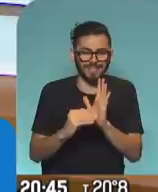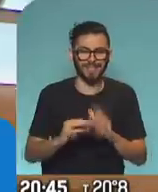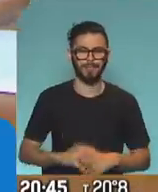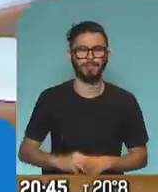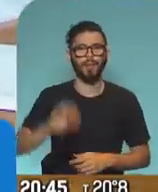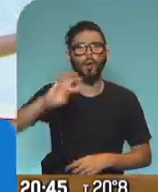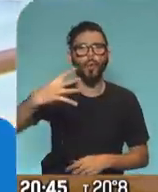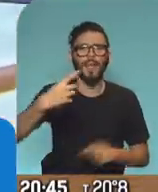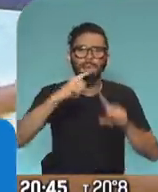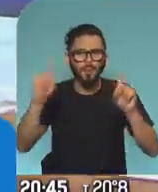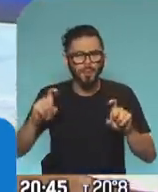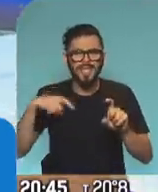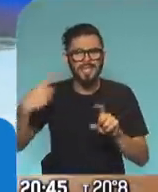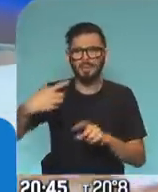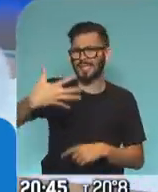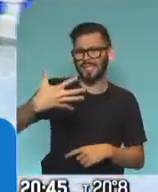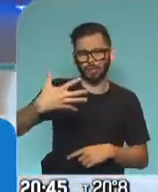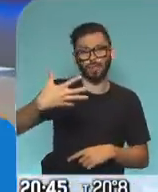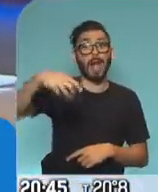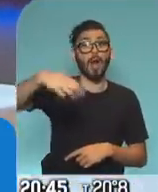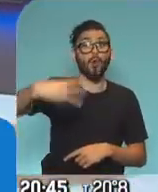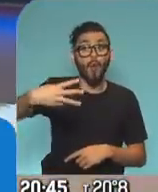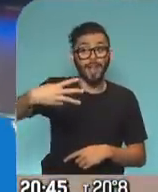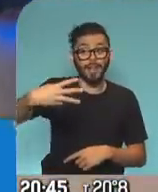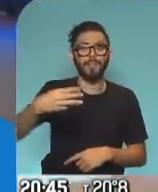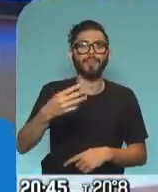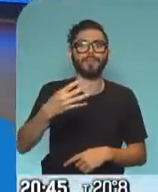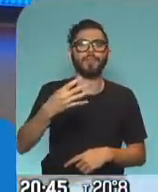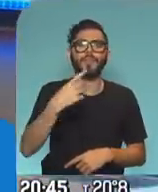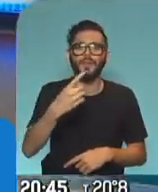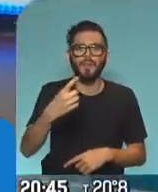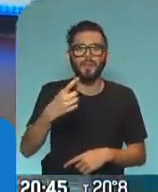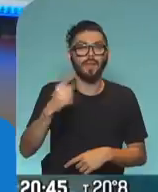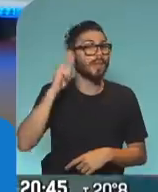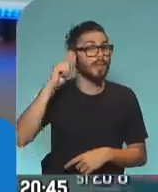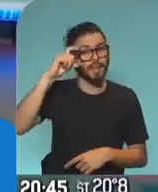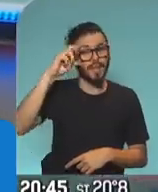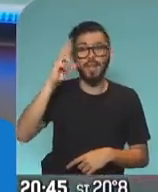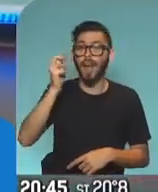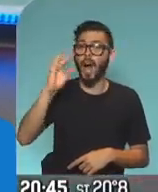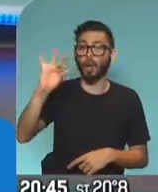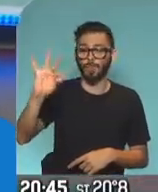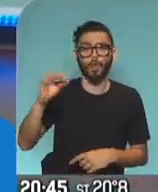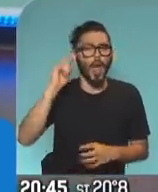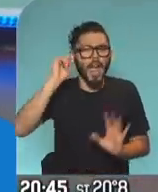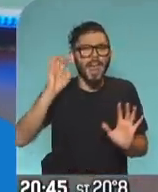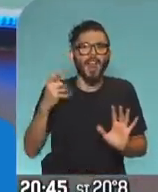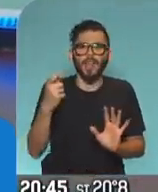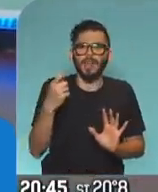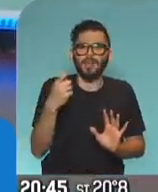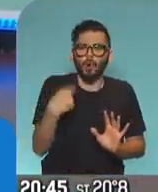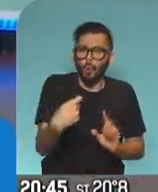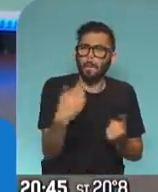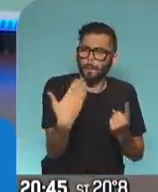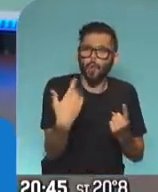pregunta, siempre hacemos 5 y la cuarta es de Gerardo, que tiene la edad para jubilarse, que no llega a los años de aportes